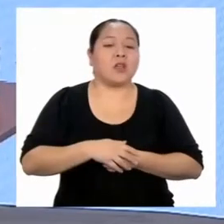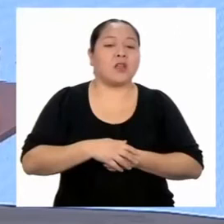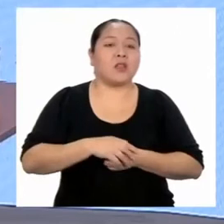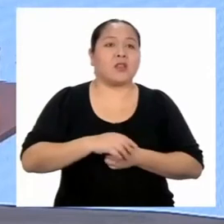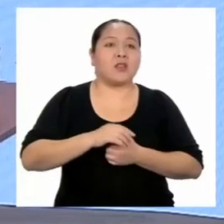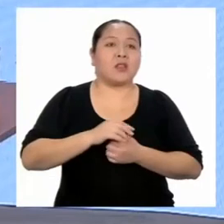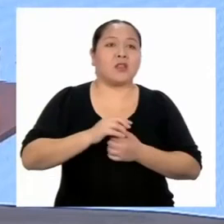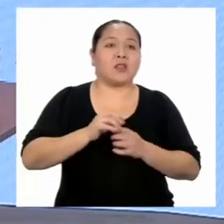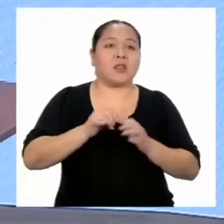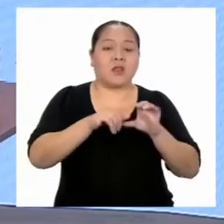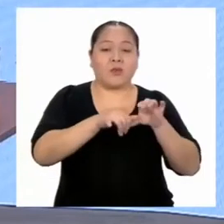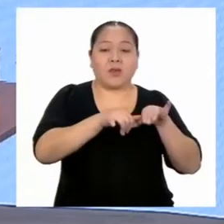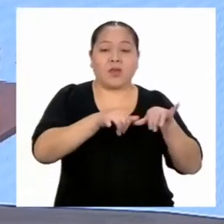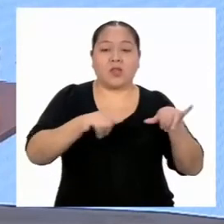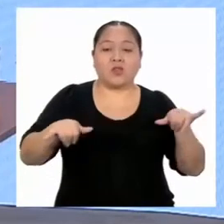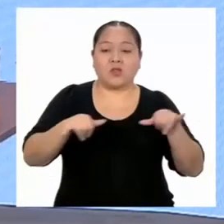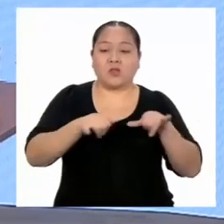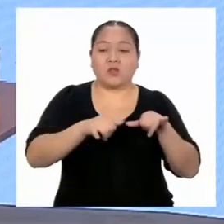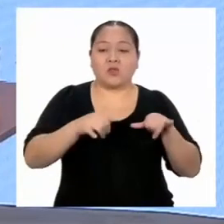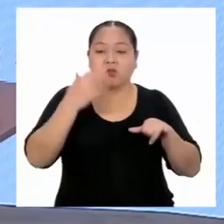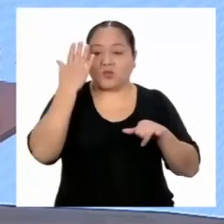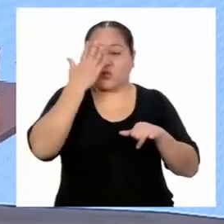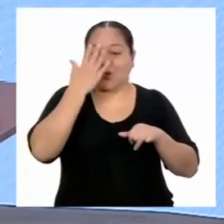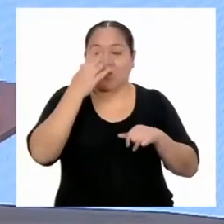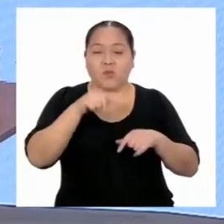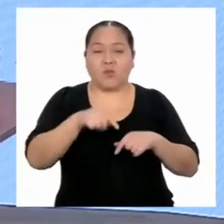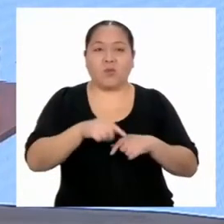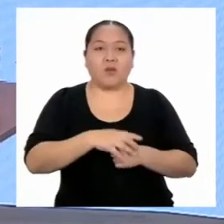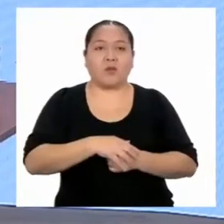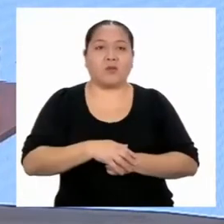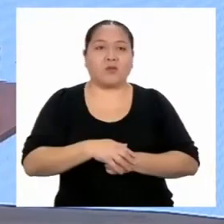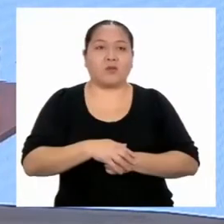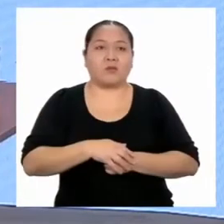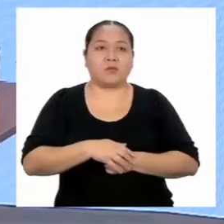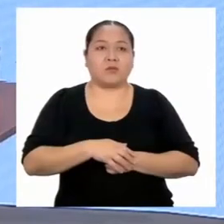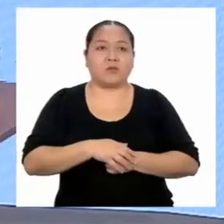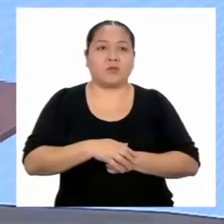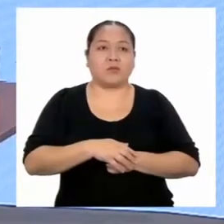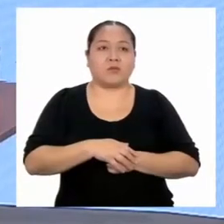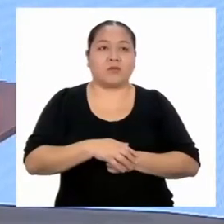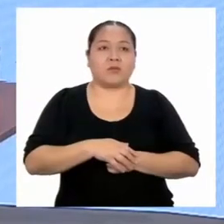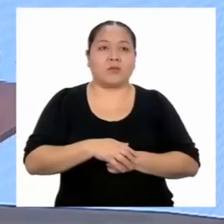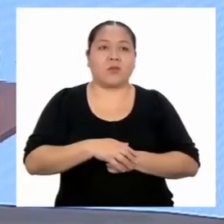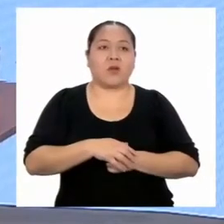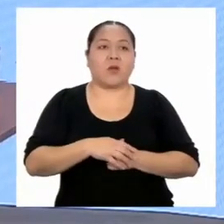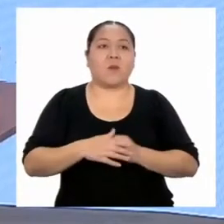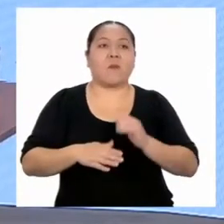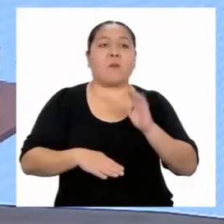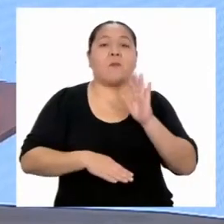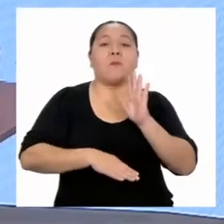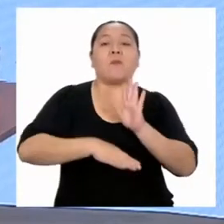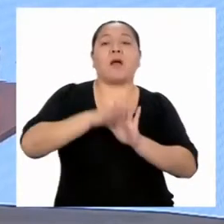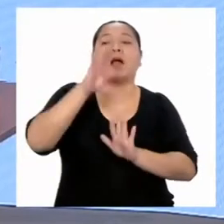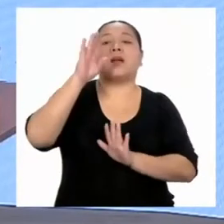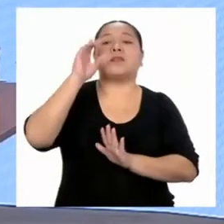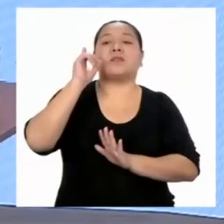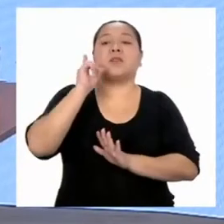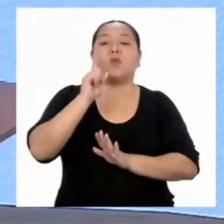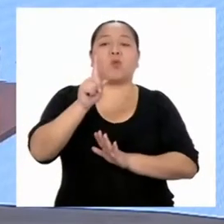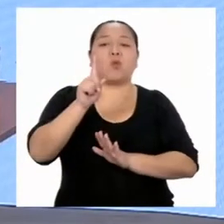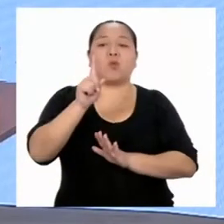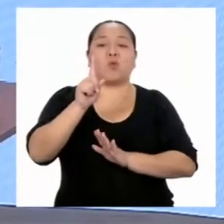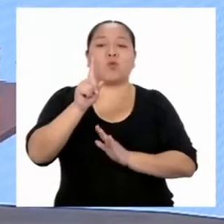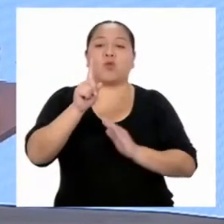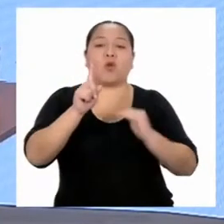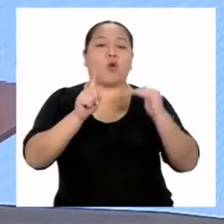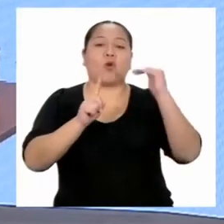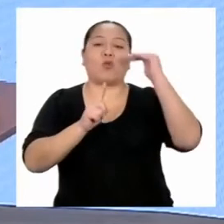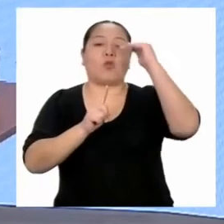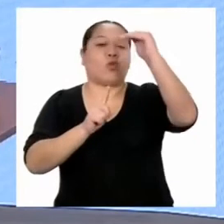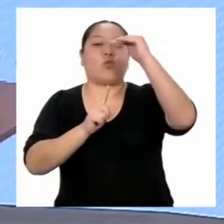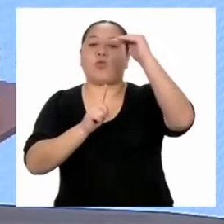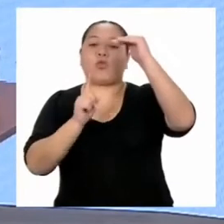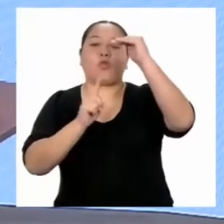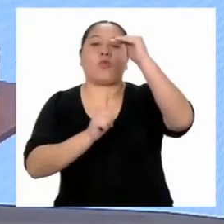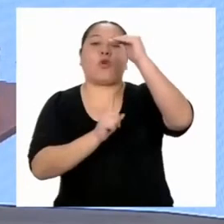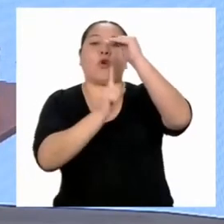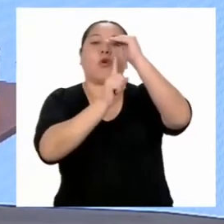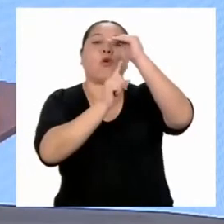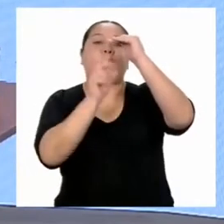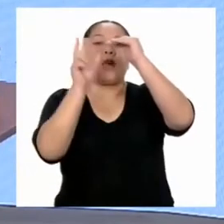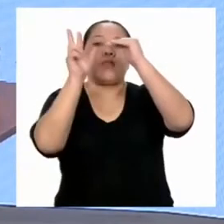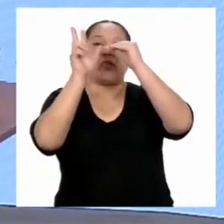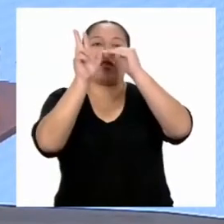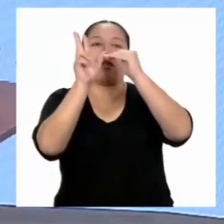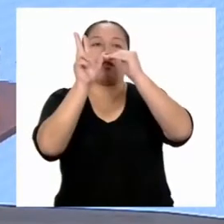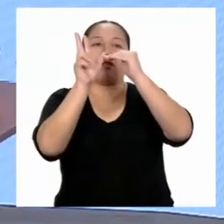tu sombra es, escúchame bien, más de uno sin llegar a tres y